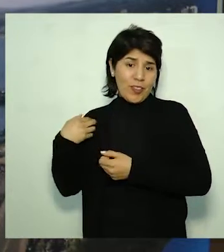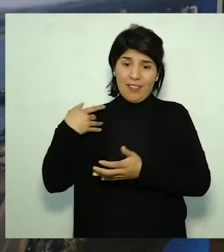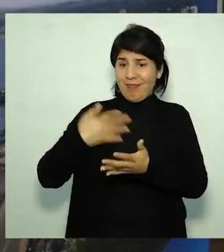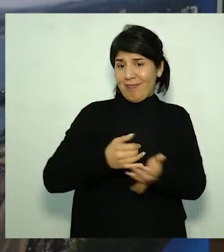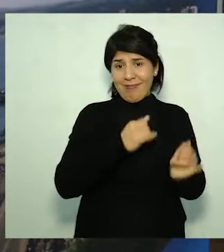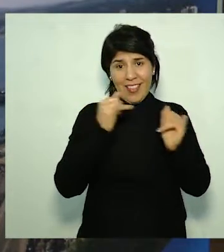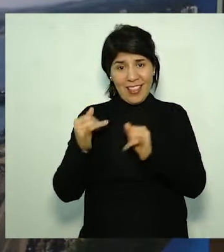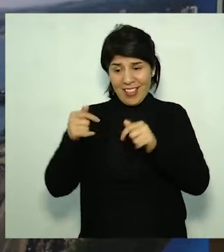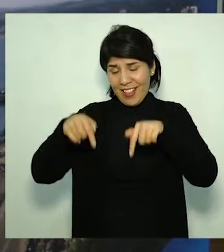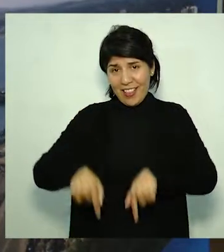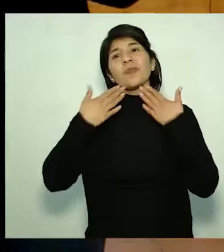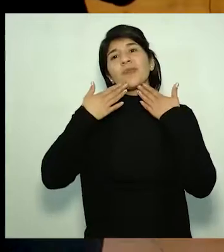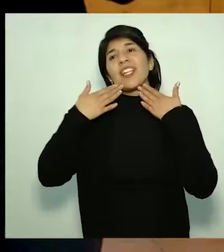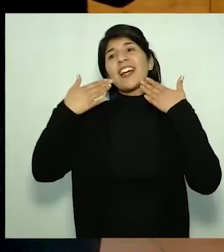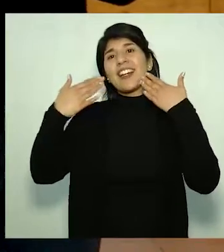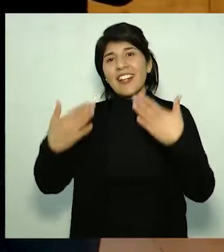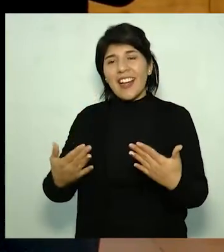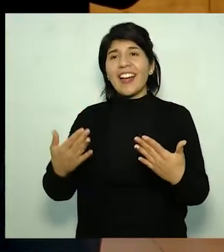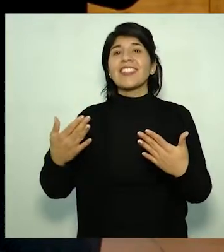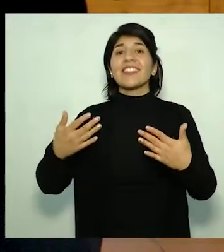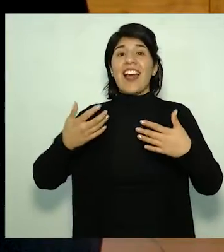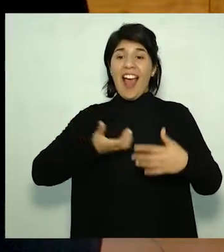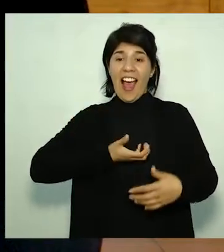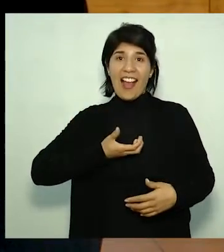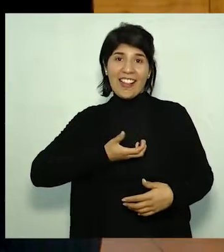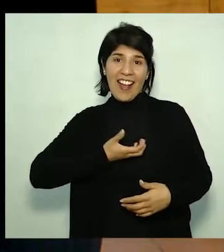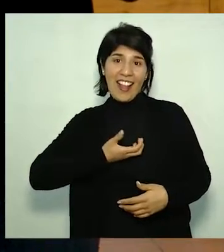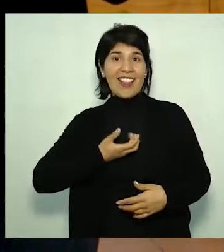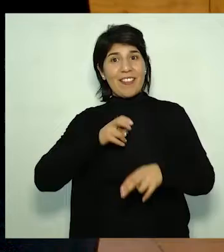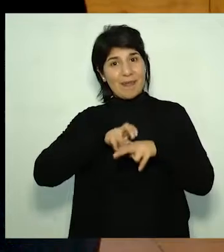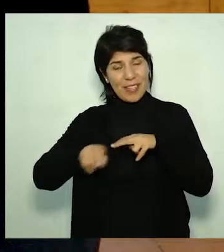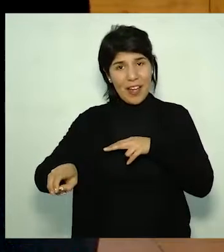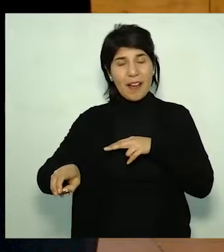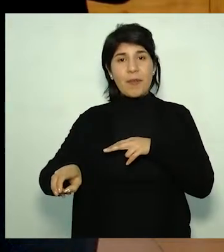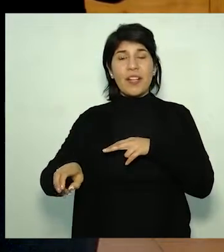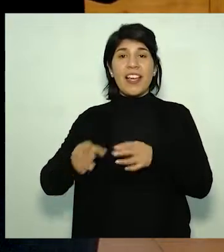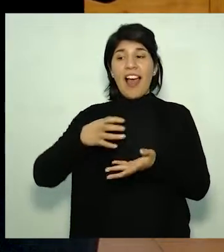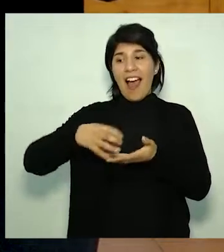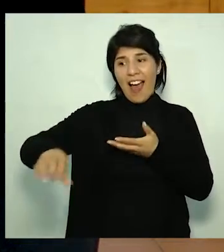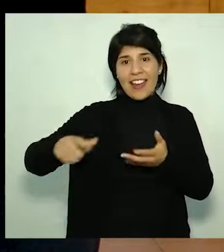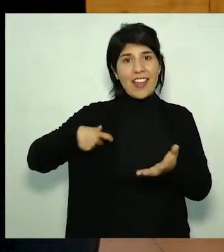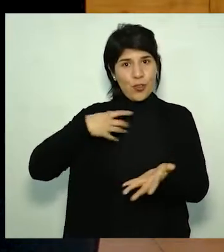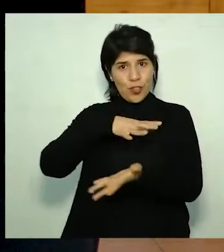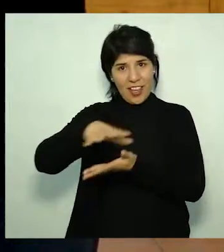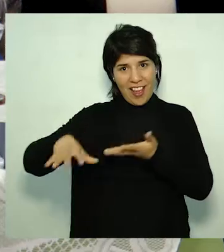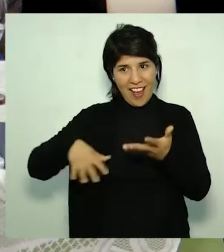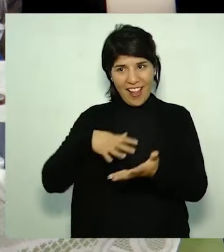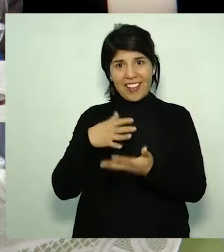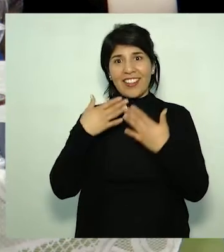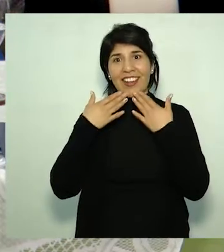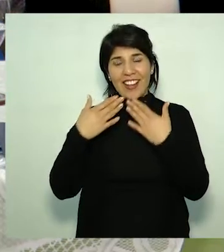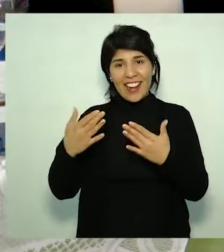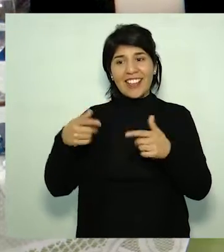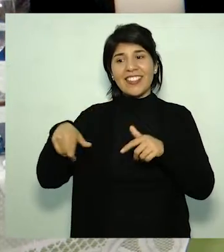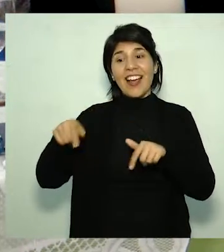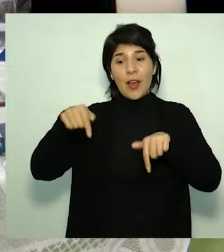recibido hasta el día de hoy. Un gran agradecimiento a la Alcaldía de Piriápolis, al área social,